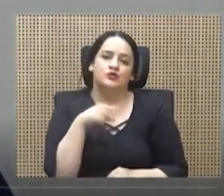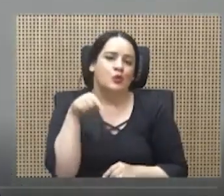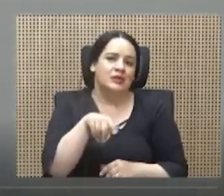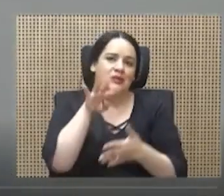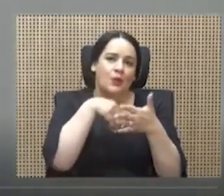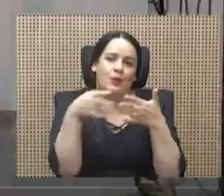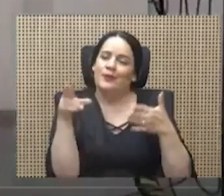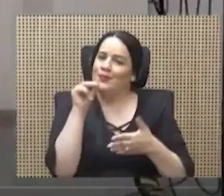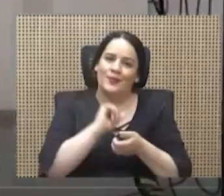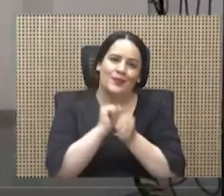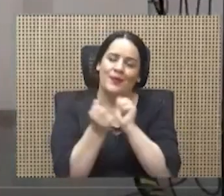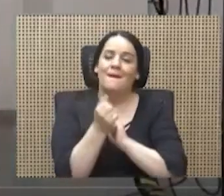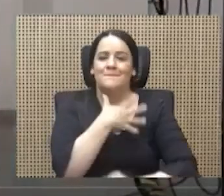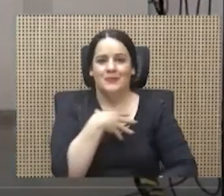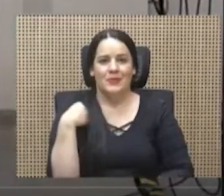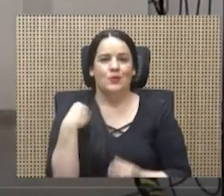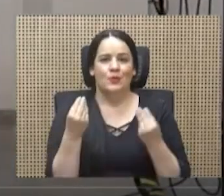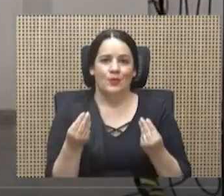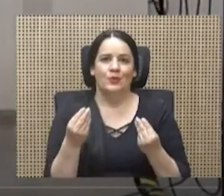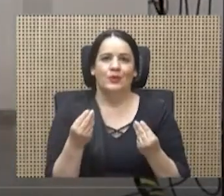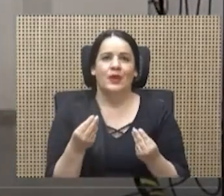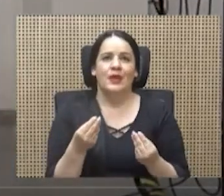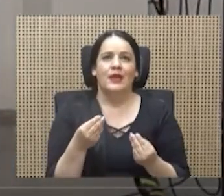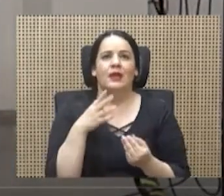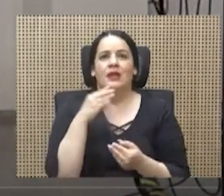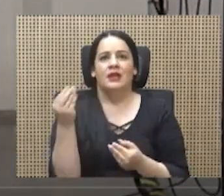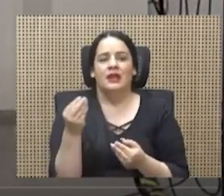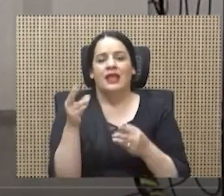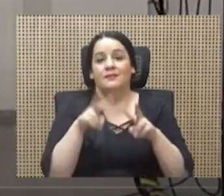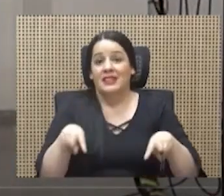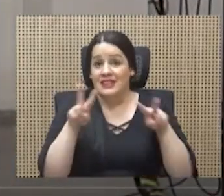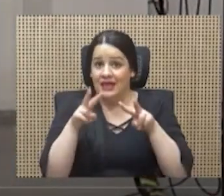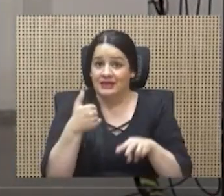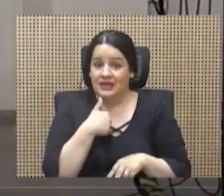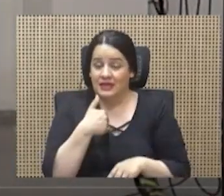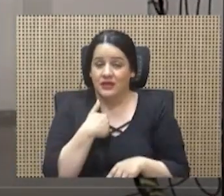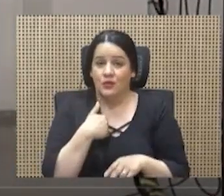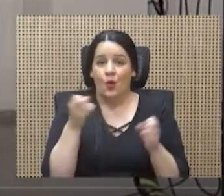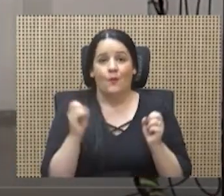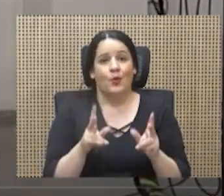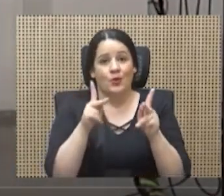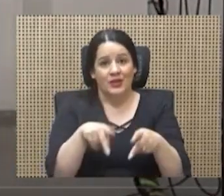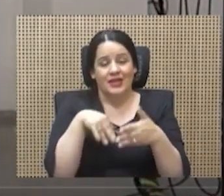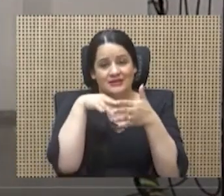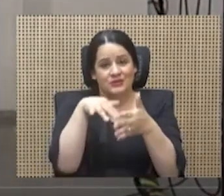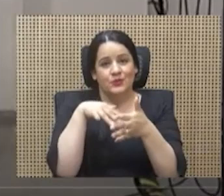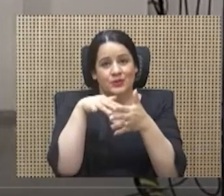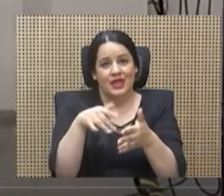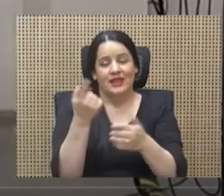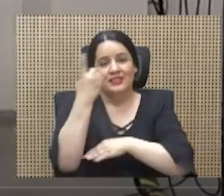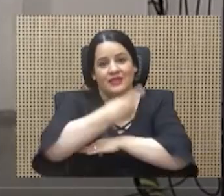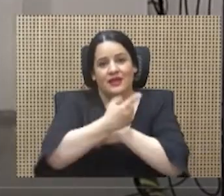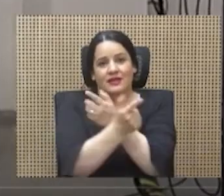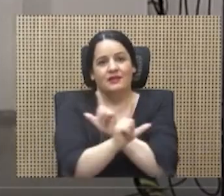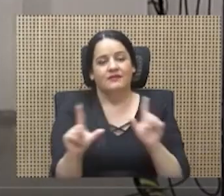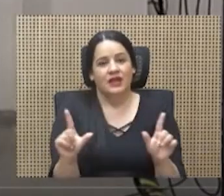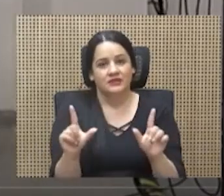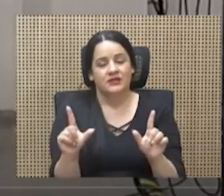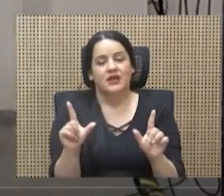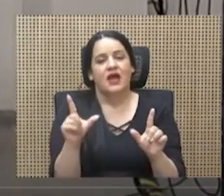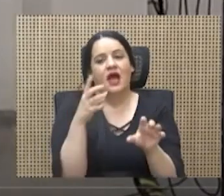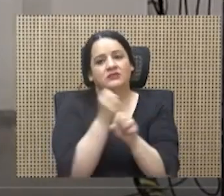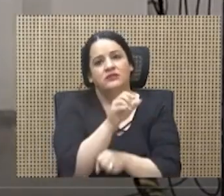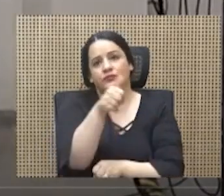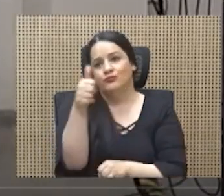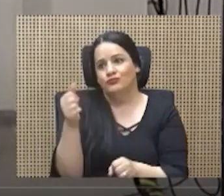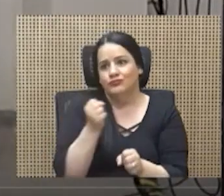porque me gustaba. Las principales ventajas que he tenido es la oportunidad de estudiar todos los días libres y hacer otras